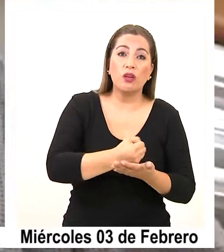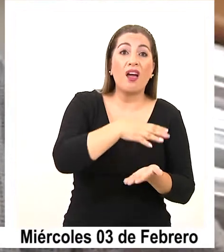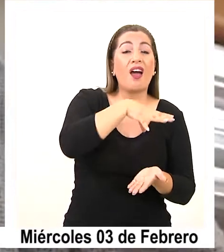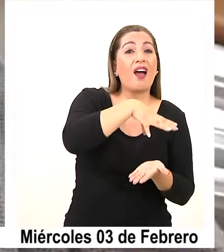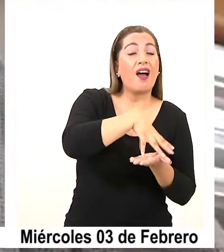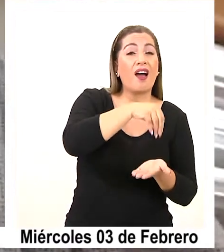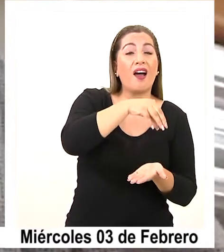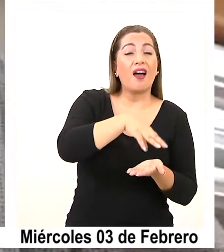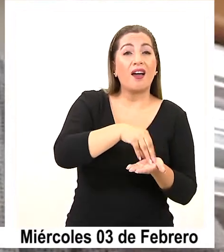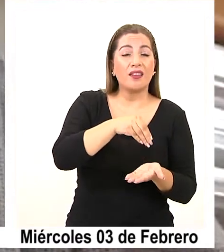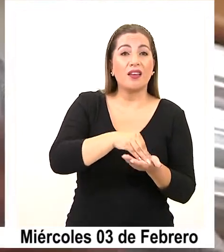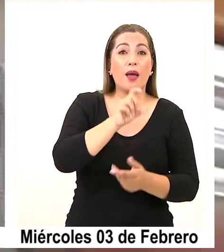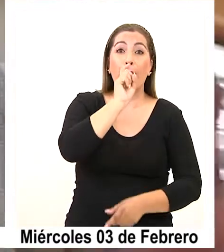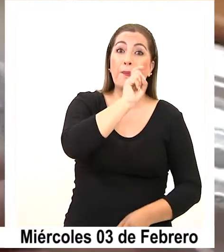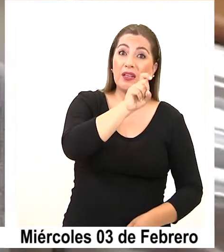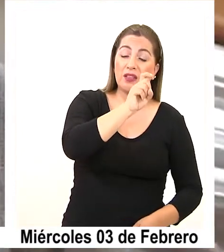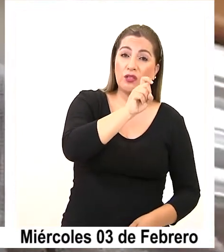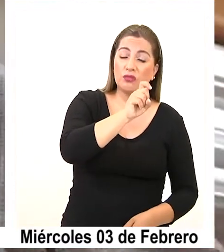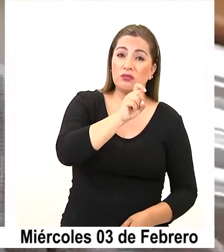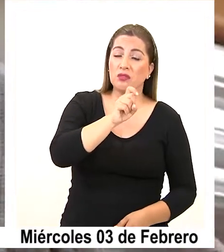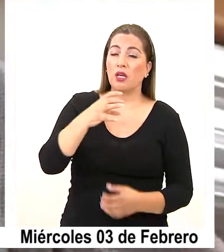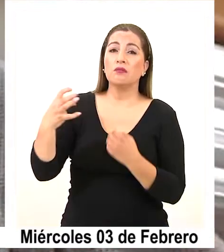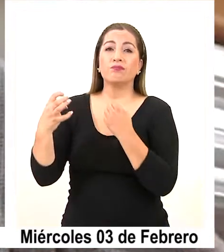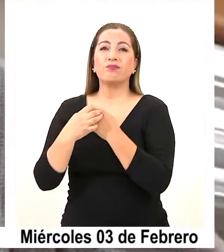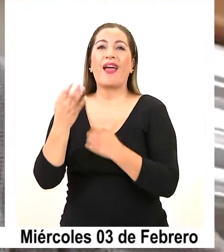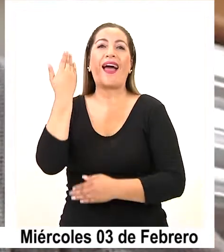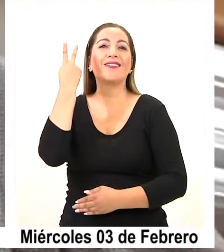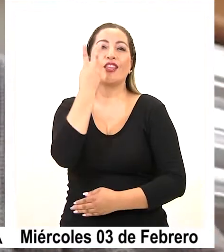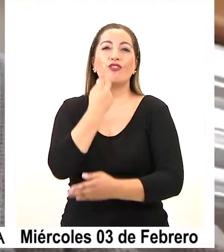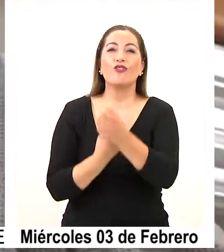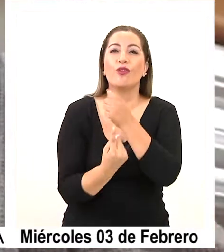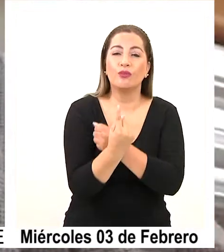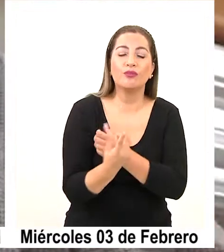Orinacota como Tarapacá, que antes éramos una sola región.